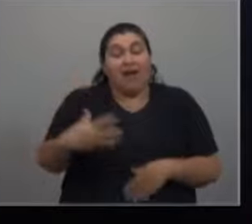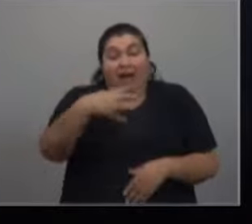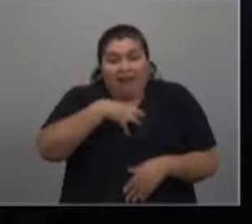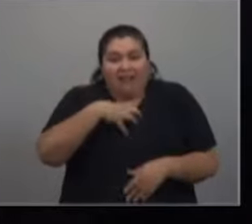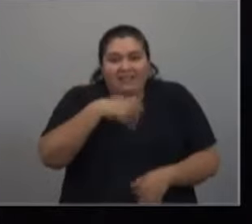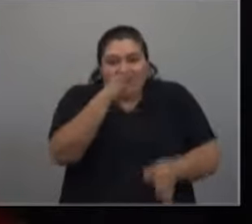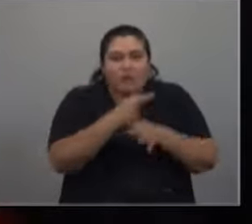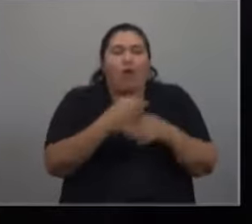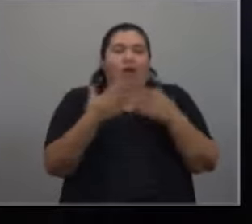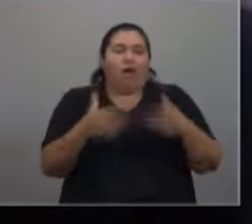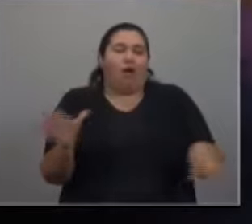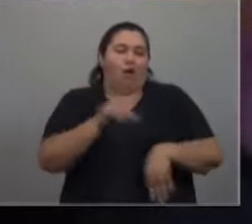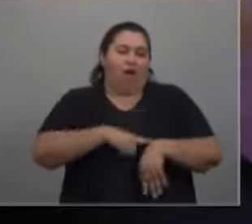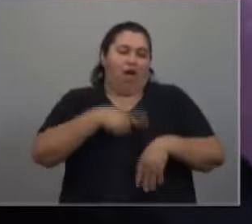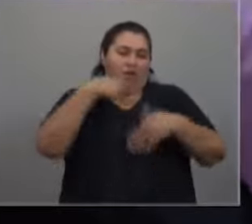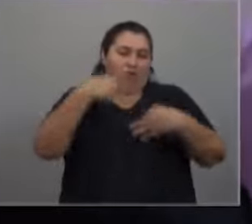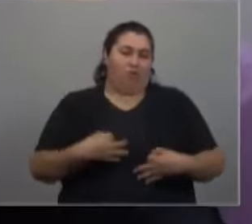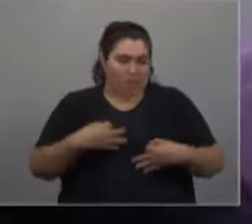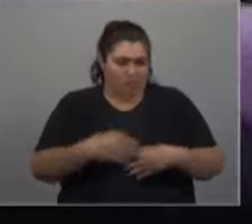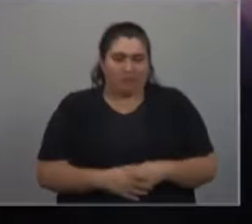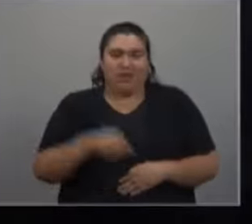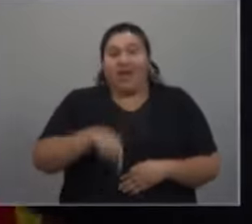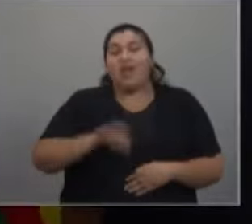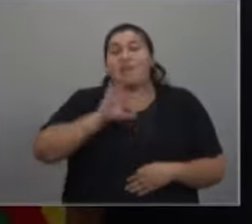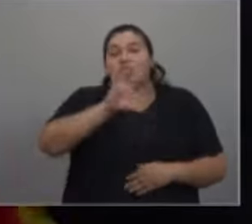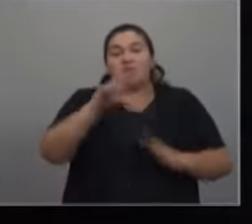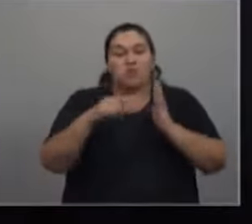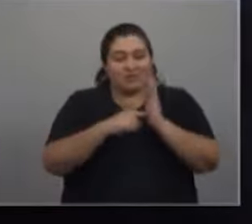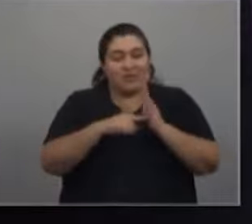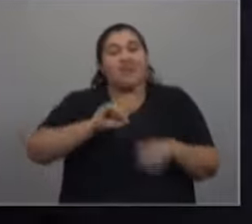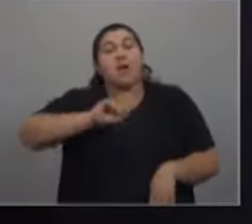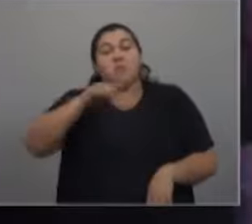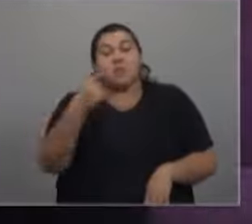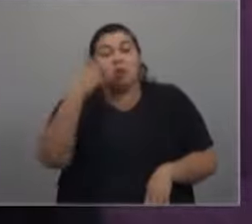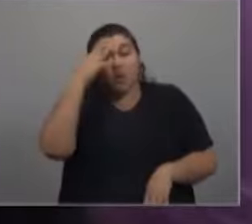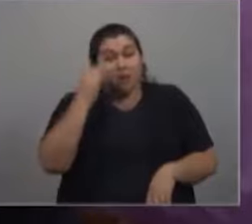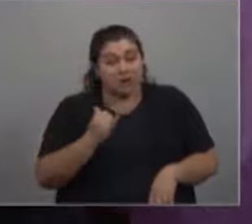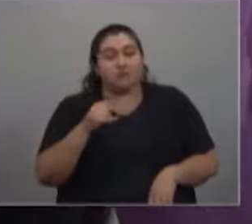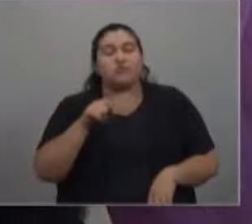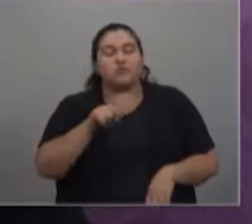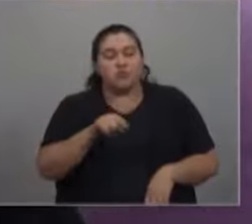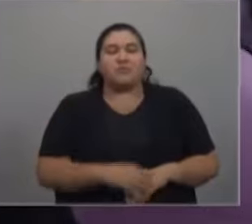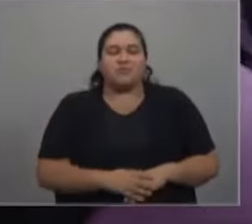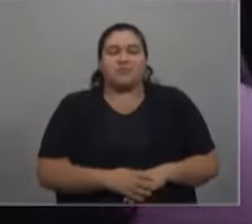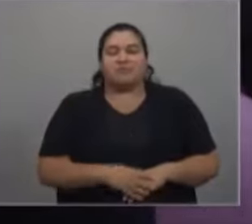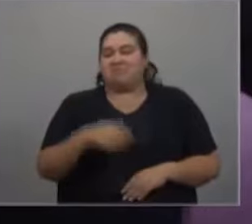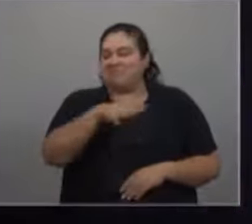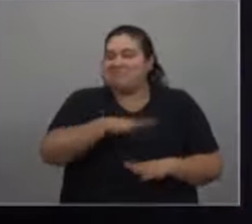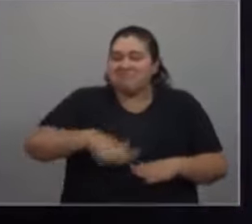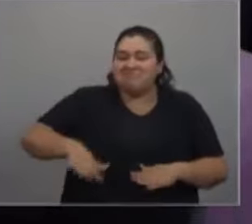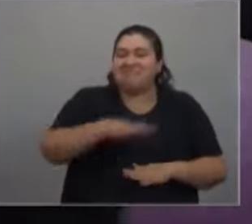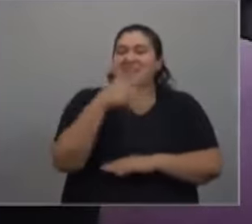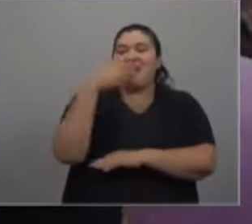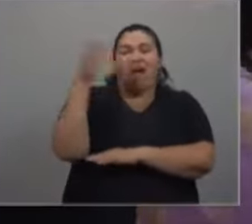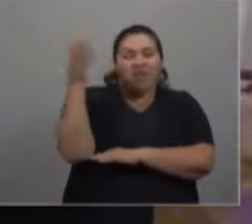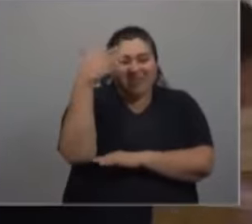Este inicio de clase que se da el día que estaba en el calendario escolar. El primero de marzo empiezan